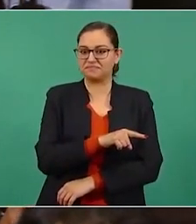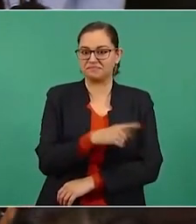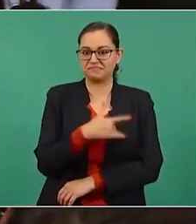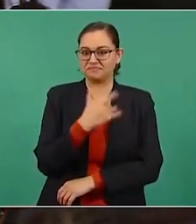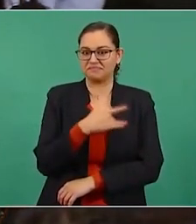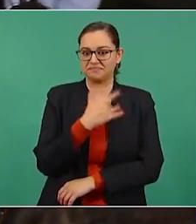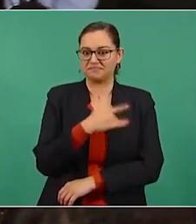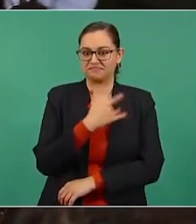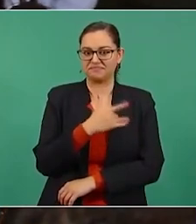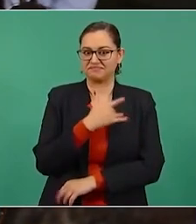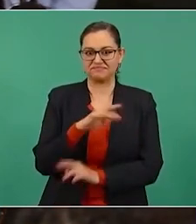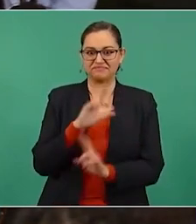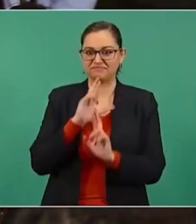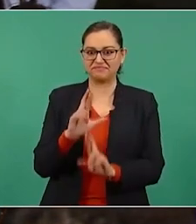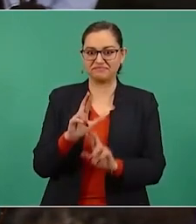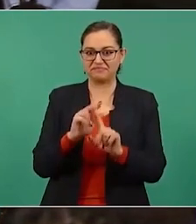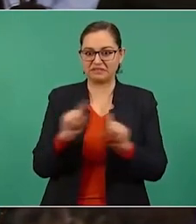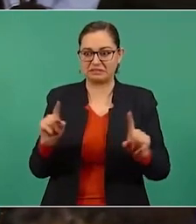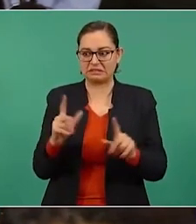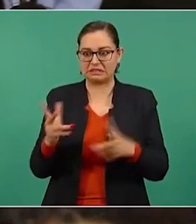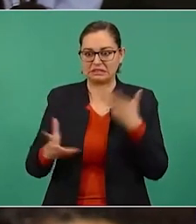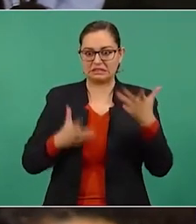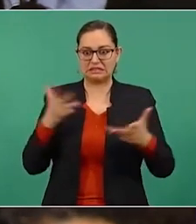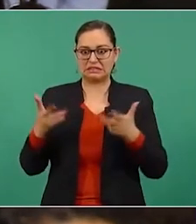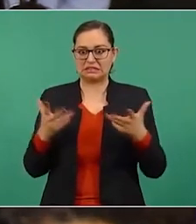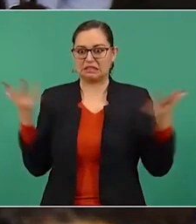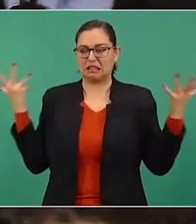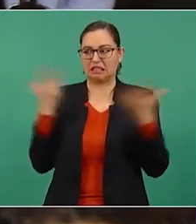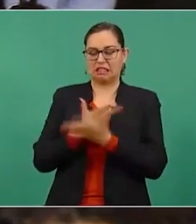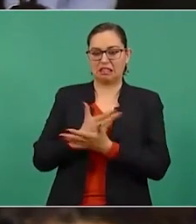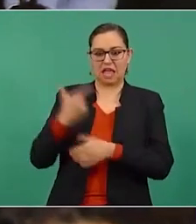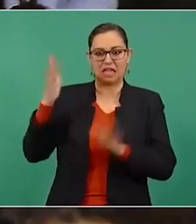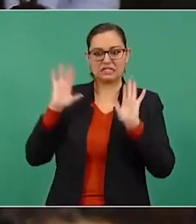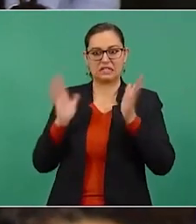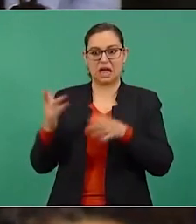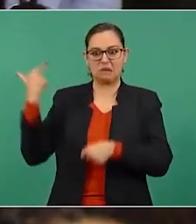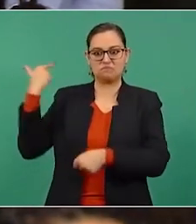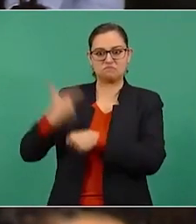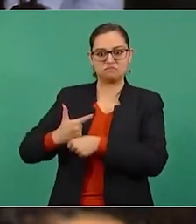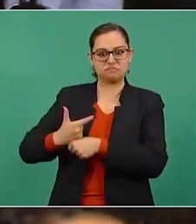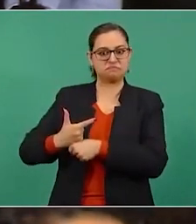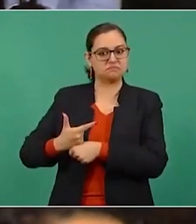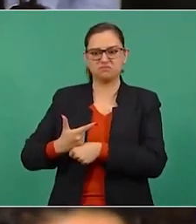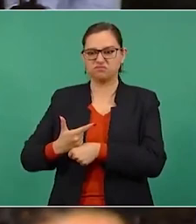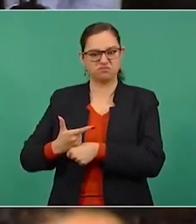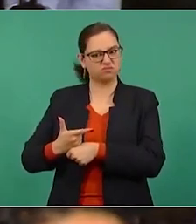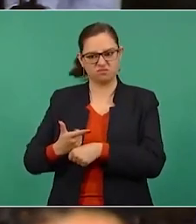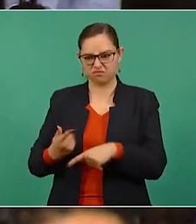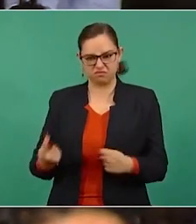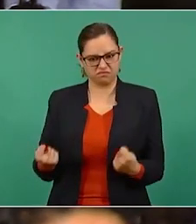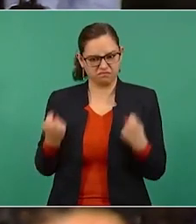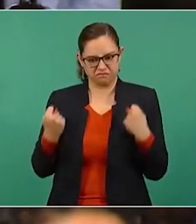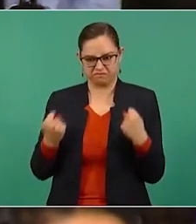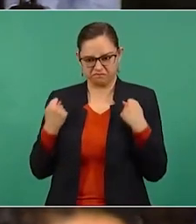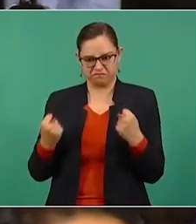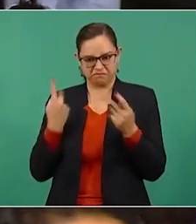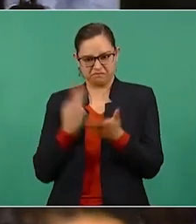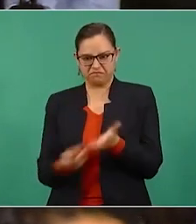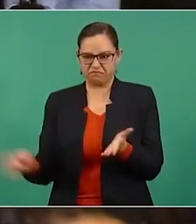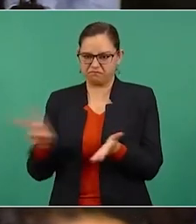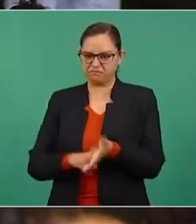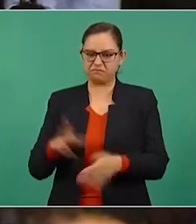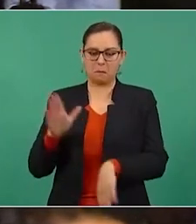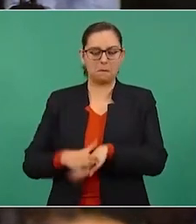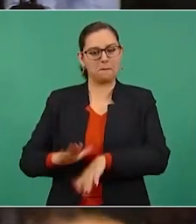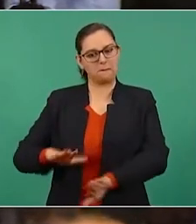golpistas, lejos de ofrecer disculpas y enmendar el camino, redobló sus ataques contra usted, contra el gobierno,